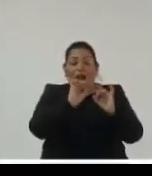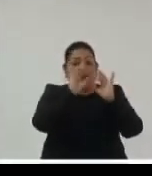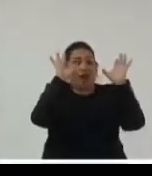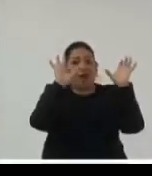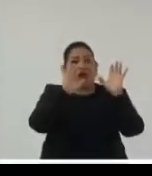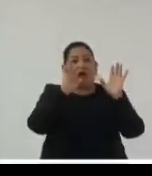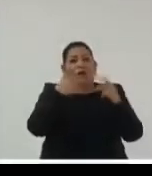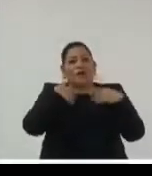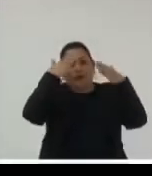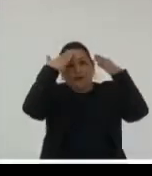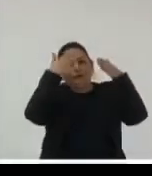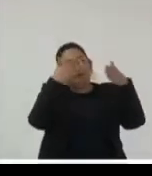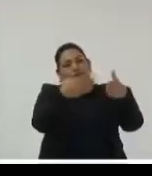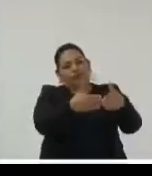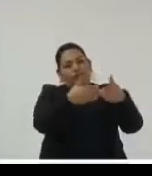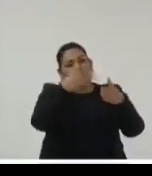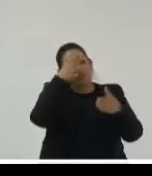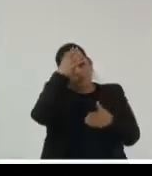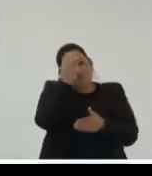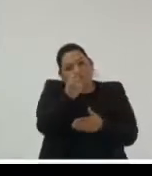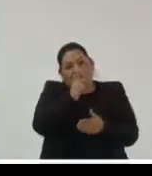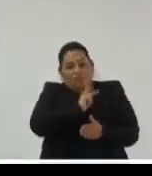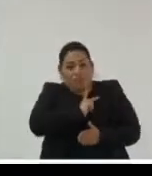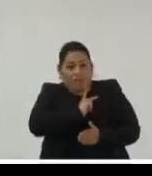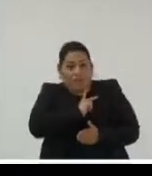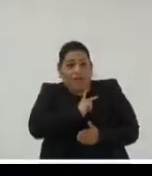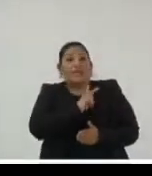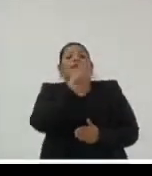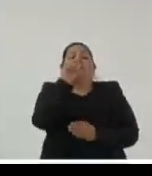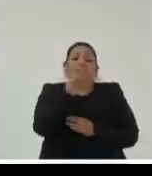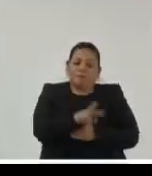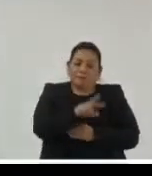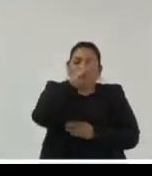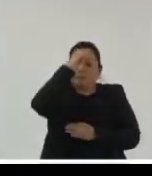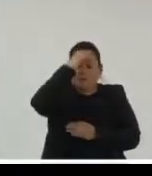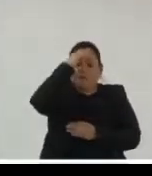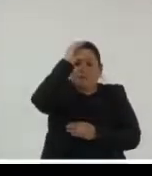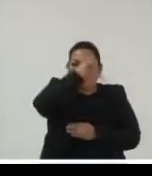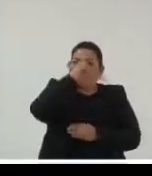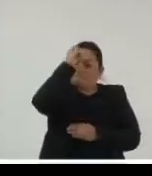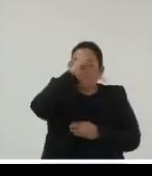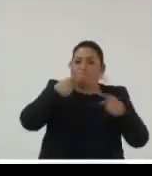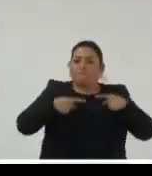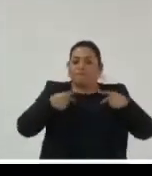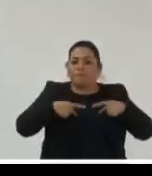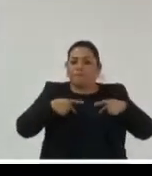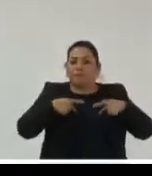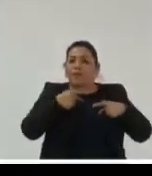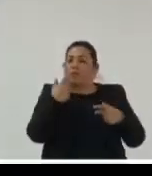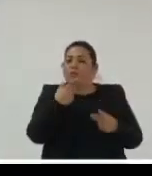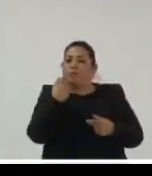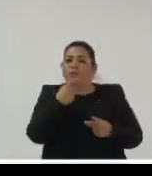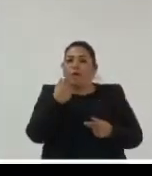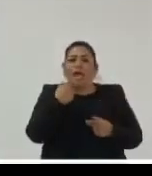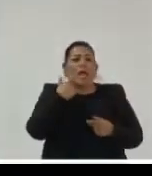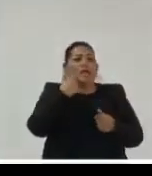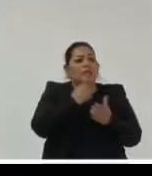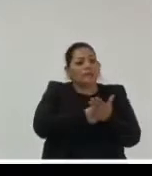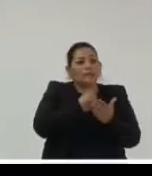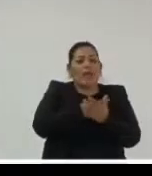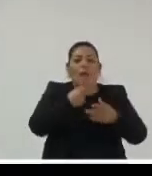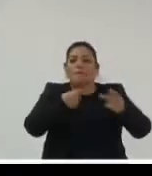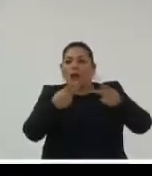desde mi perspectiva que tiene que ser esencial es que es cierto que por supuesto que siempre habla se habla de ser proactivo de estar